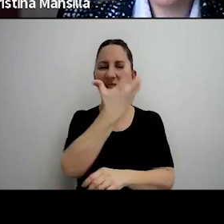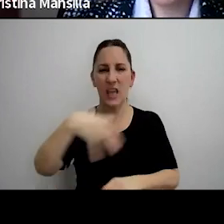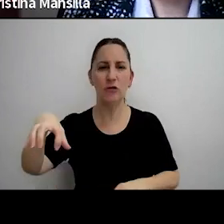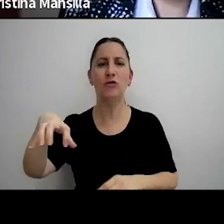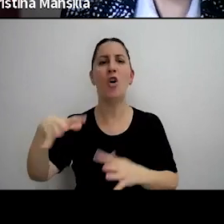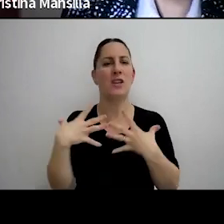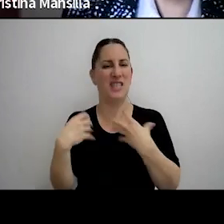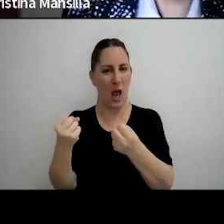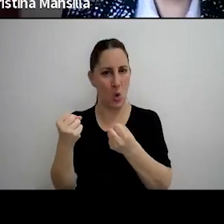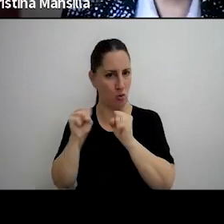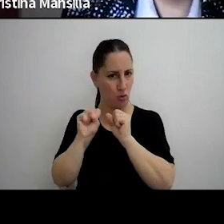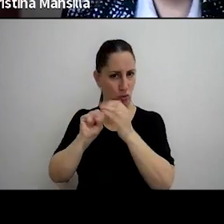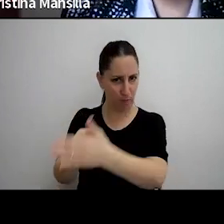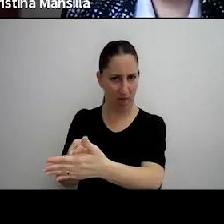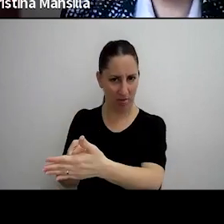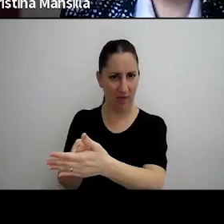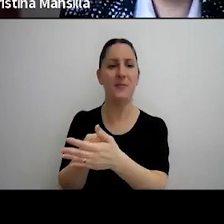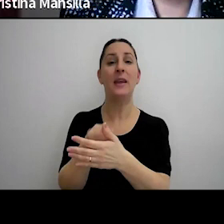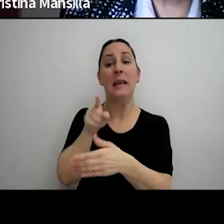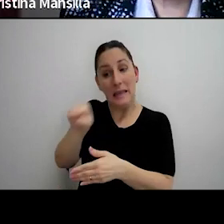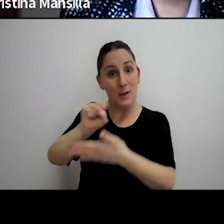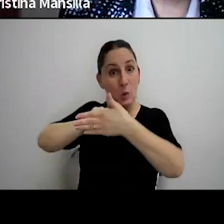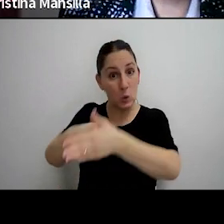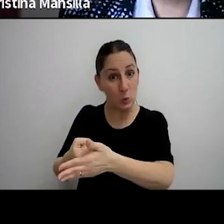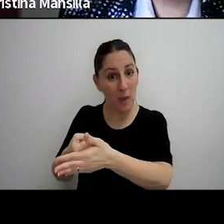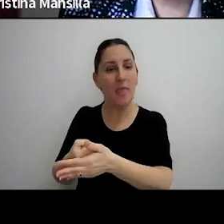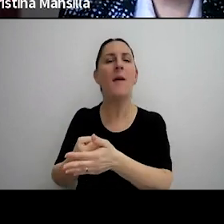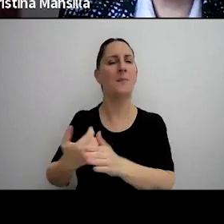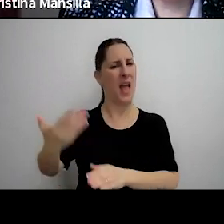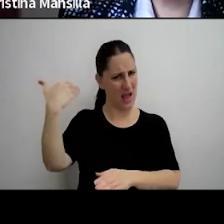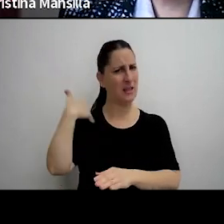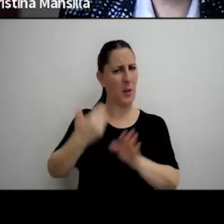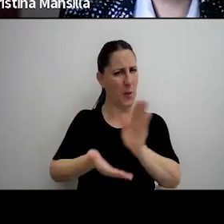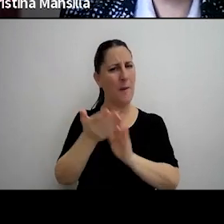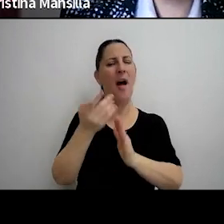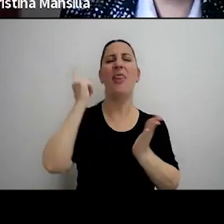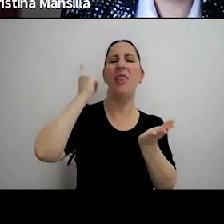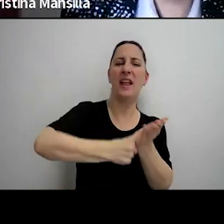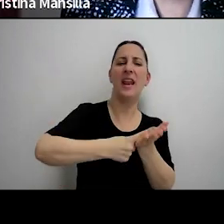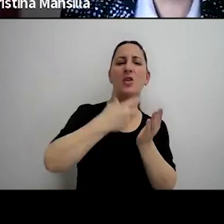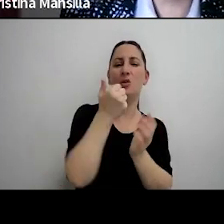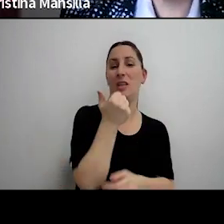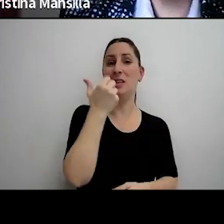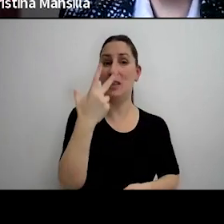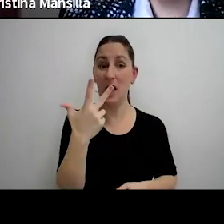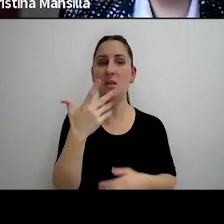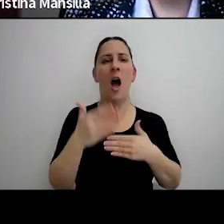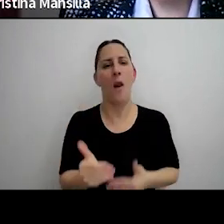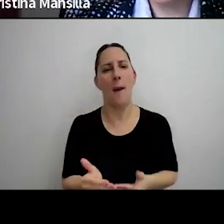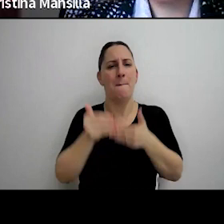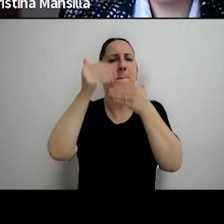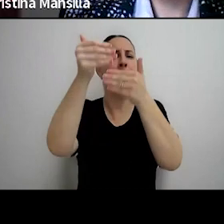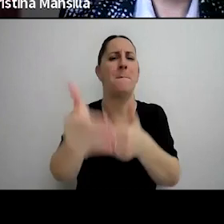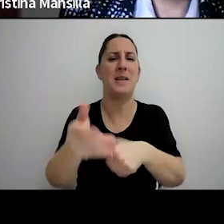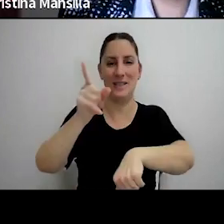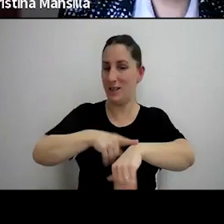salud, con lo cual, esta suspensión si bien estaba prevista en el decreto 863, se ha prorrogado a lo largo